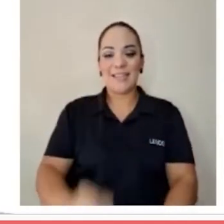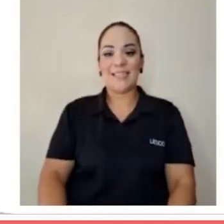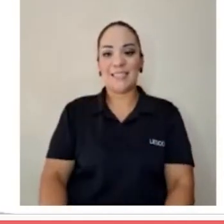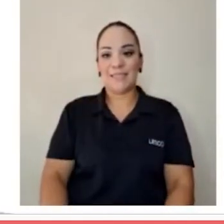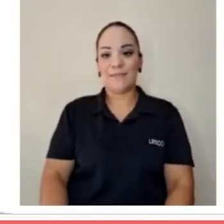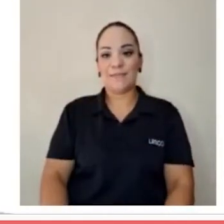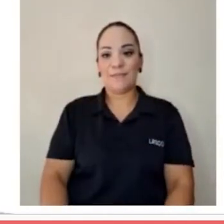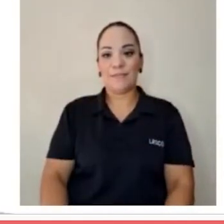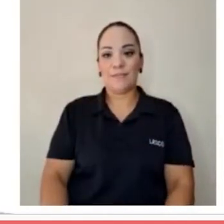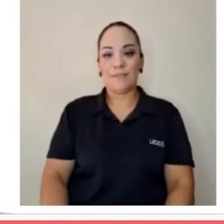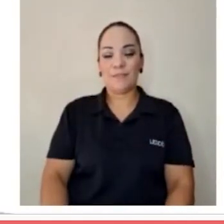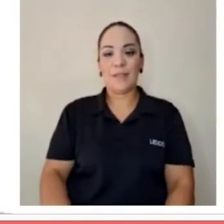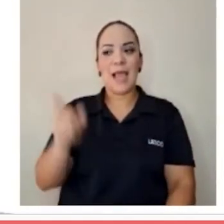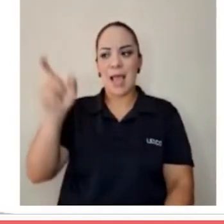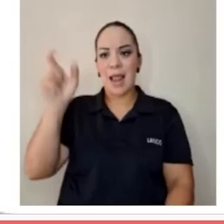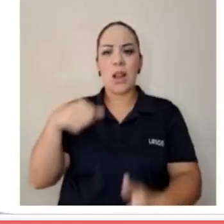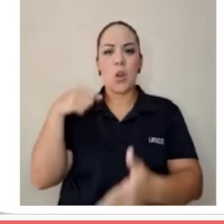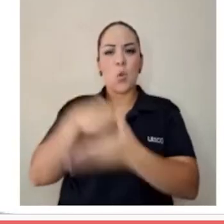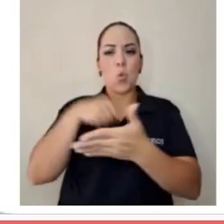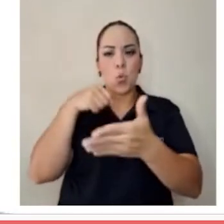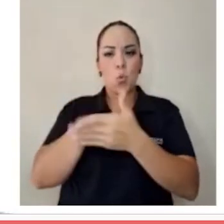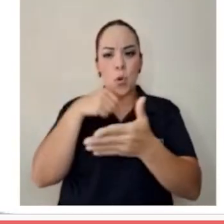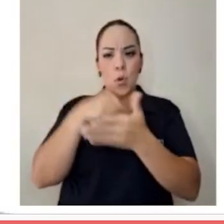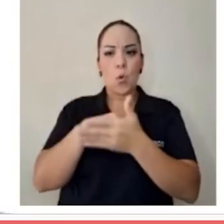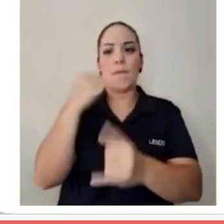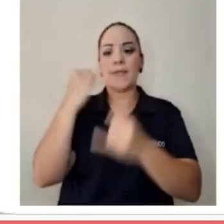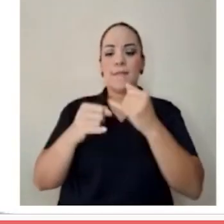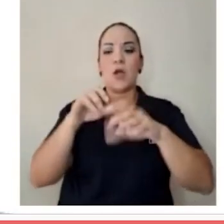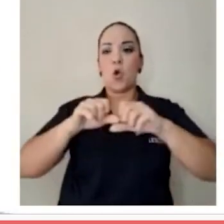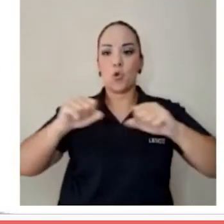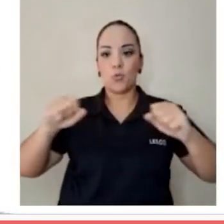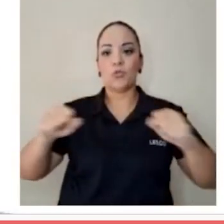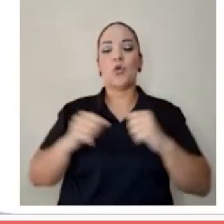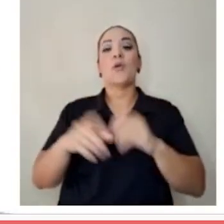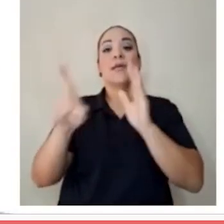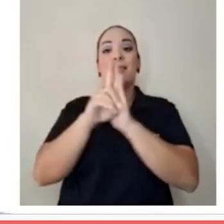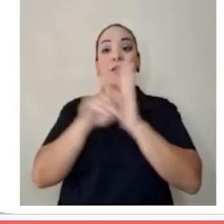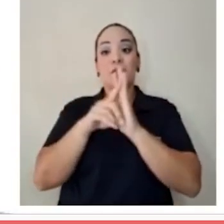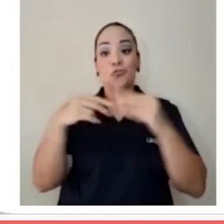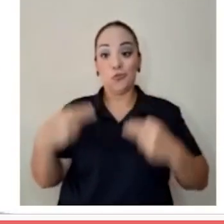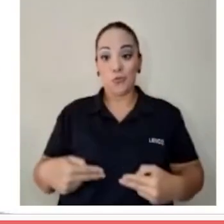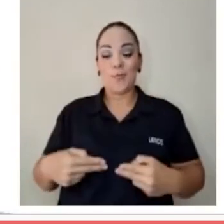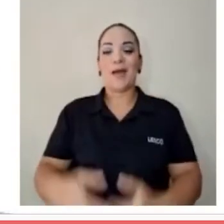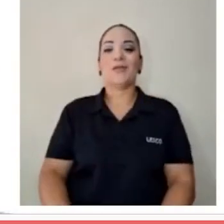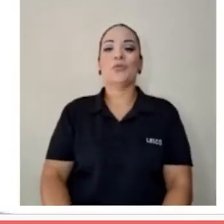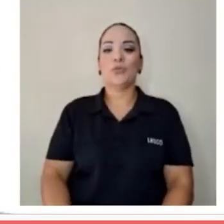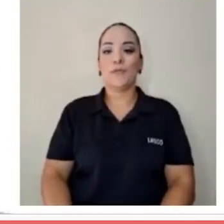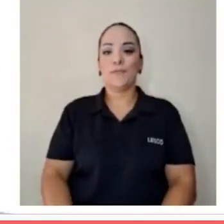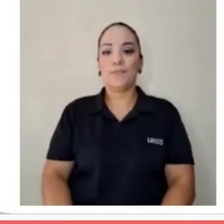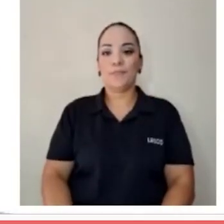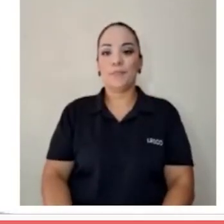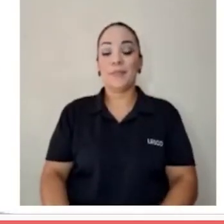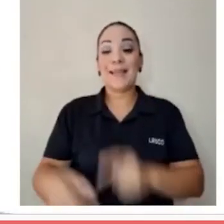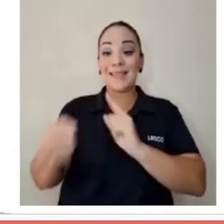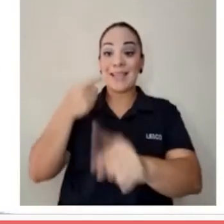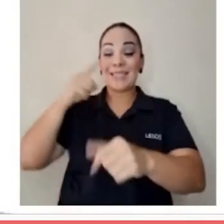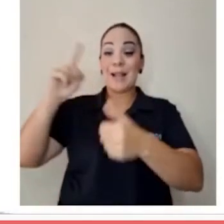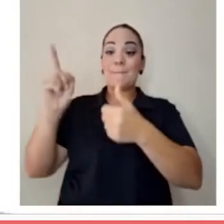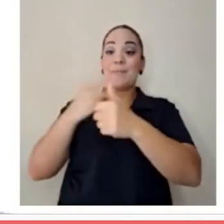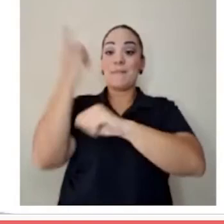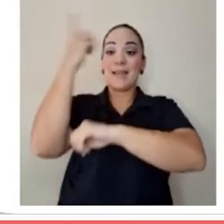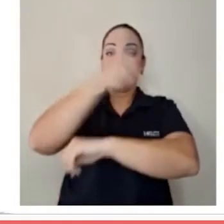Había sido un luchador contra la corrupción y por los derechos humanos. Desde el primer